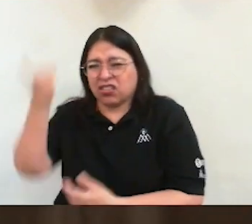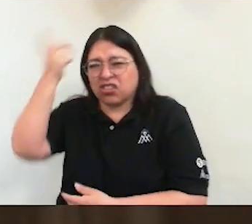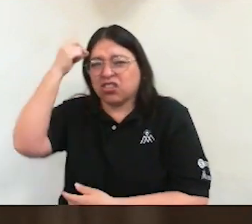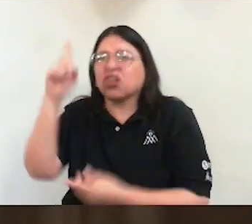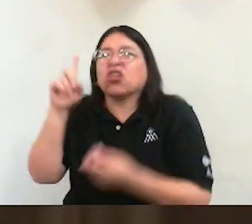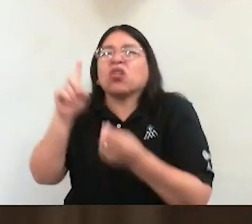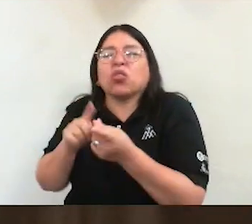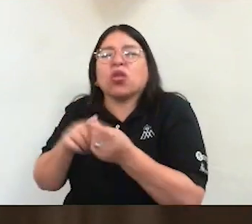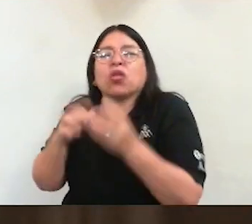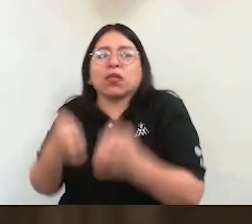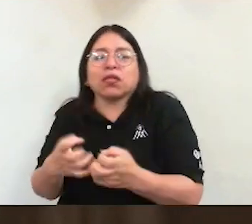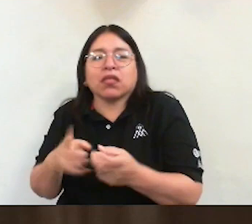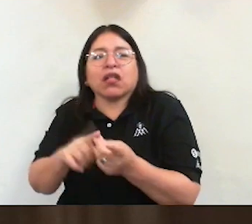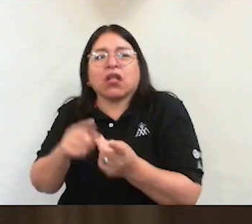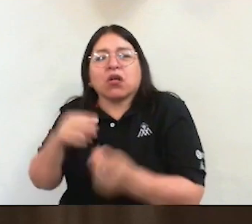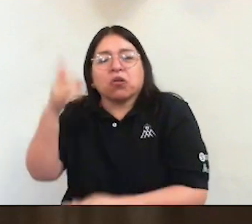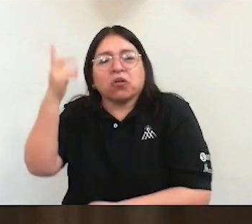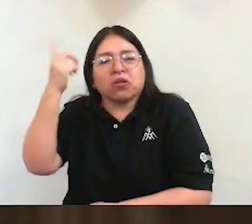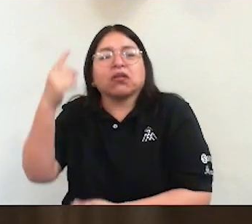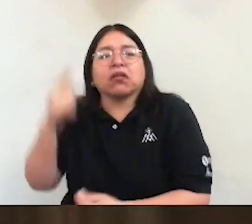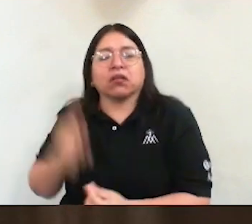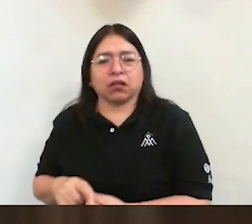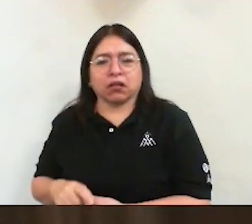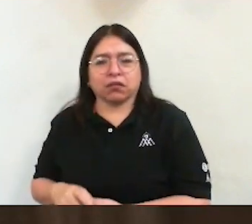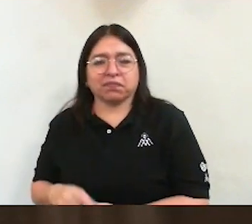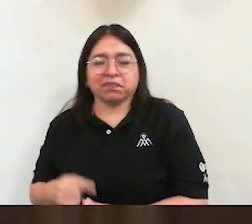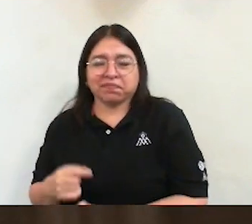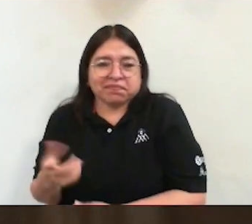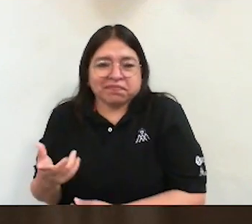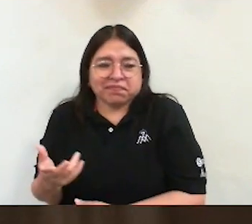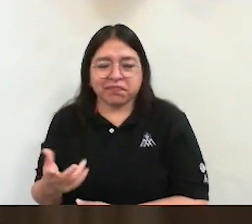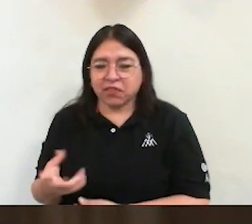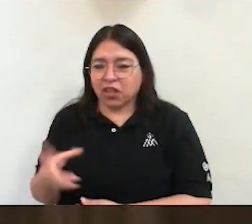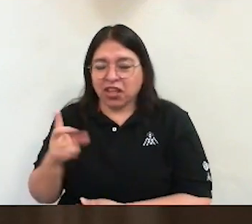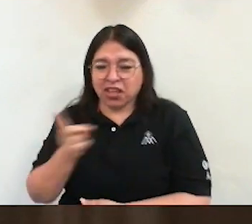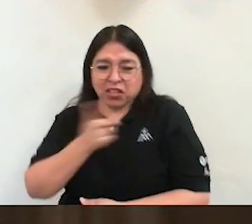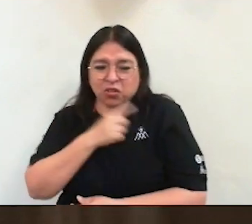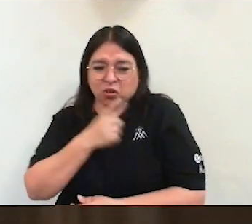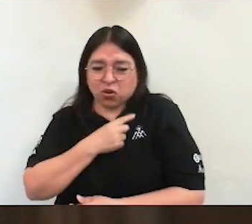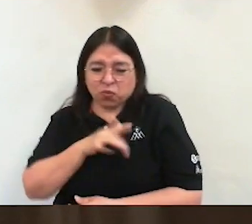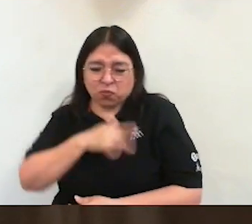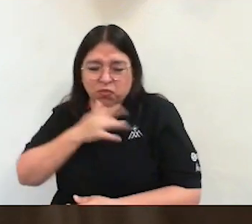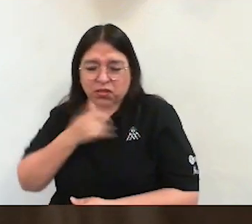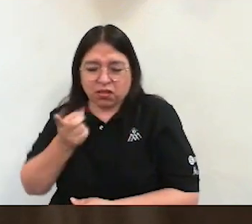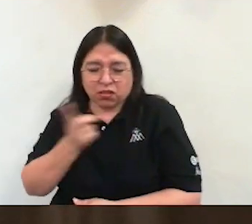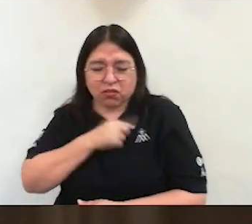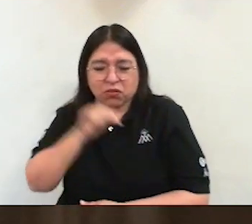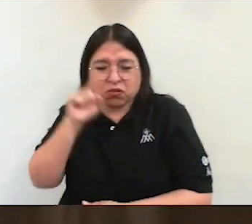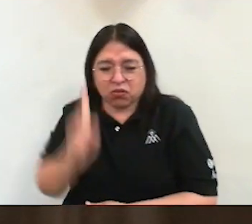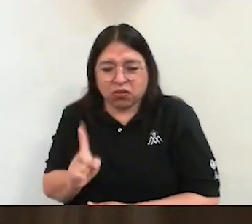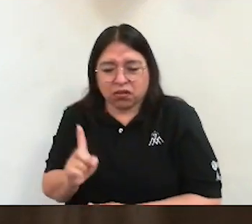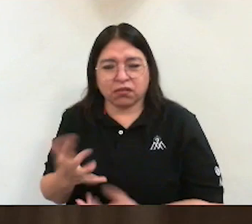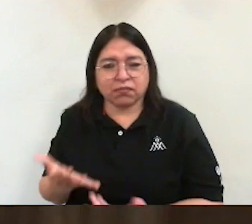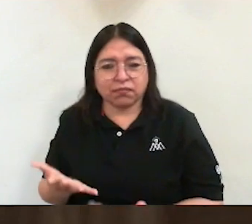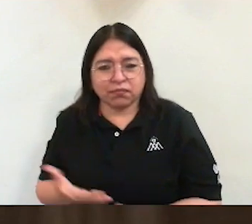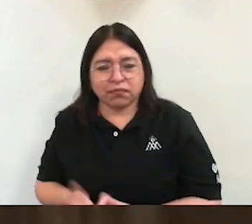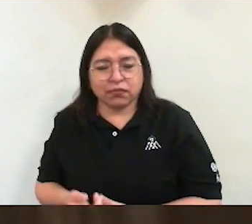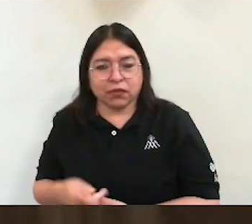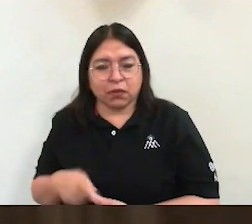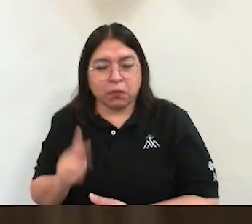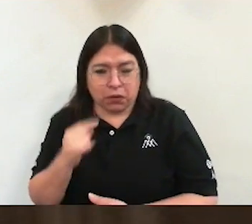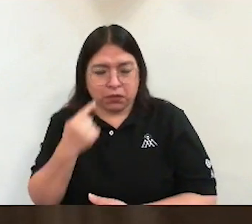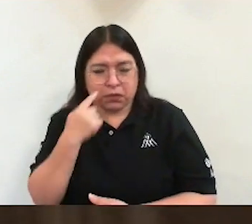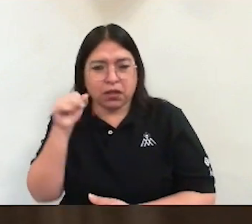que cada uno debe resolver el propio problema. Cuando hay una